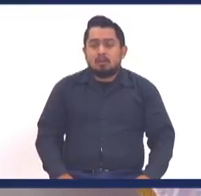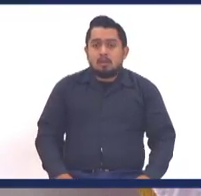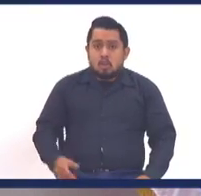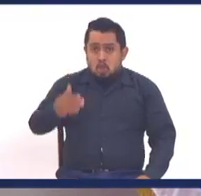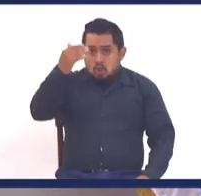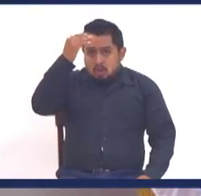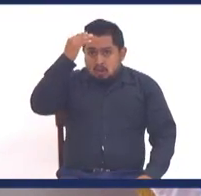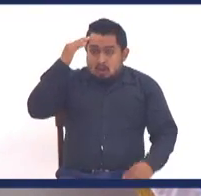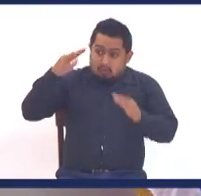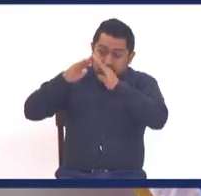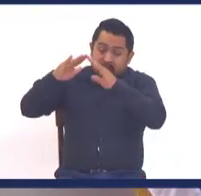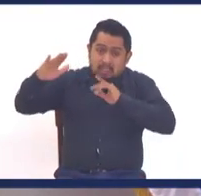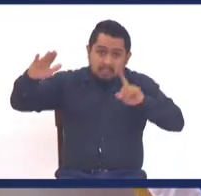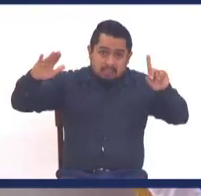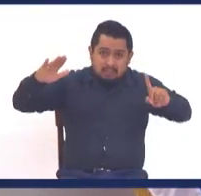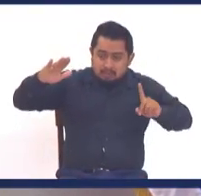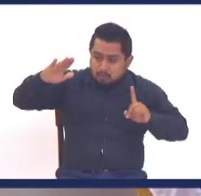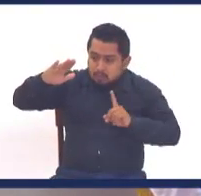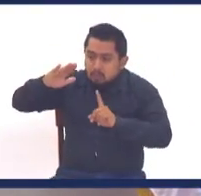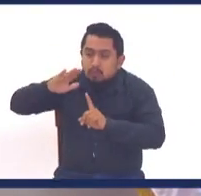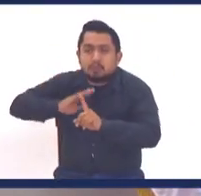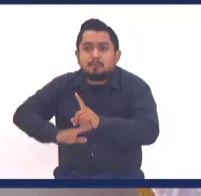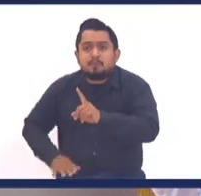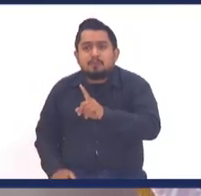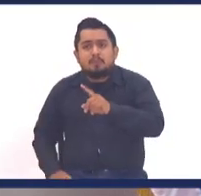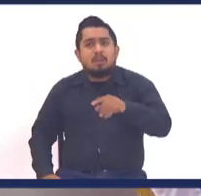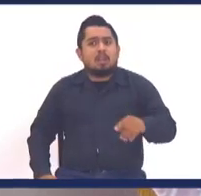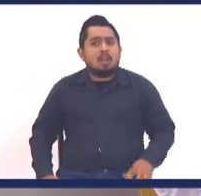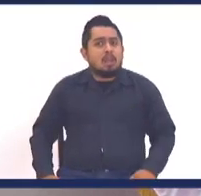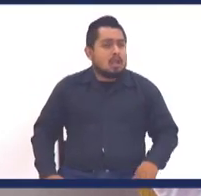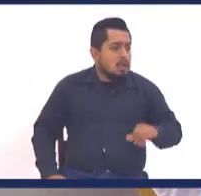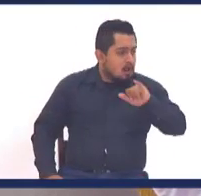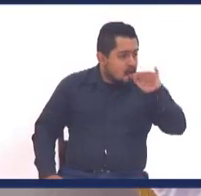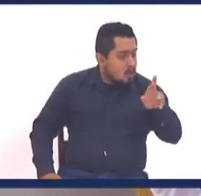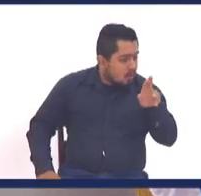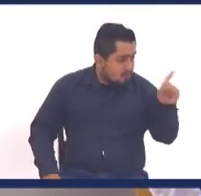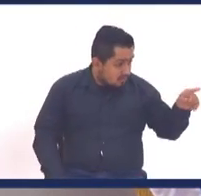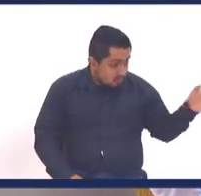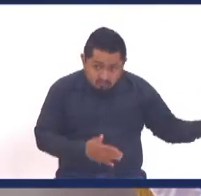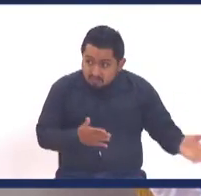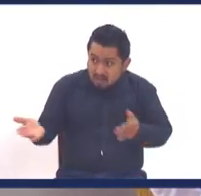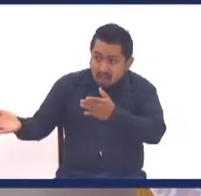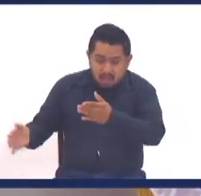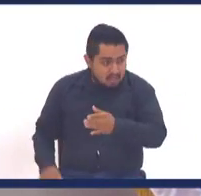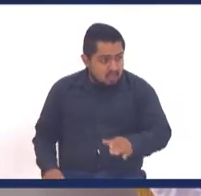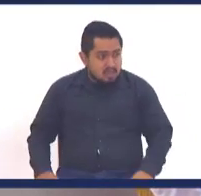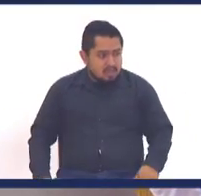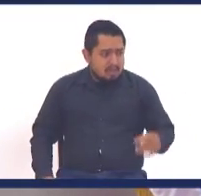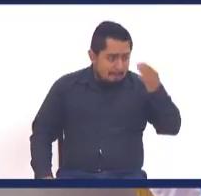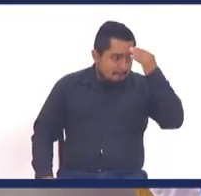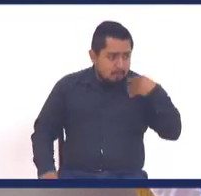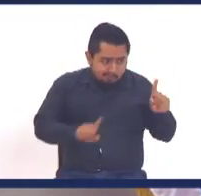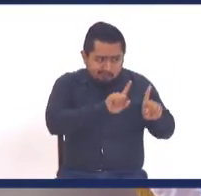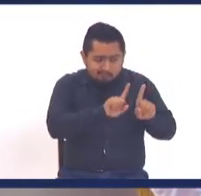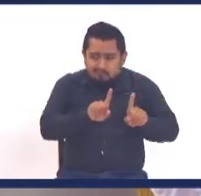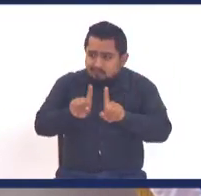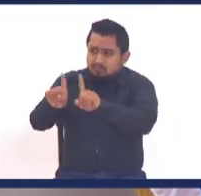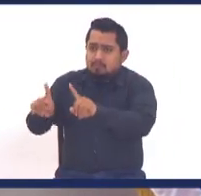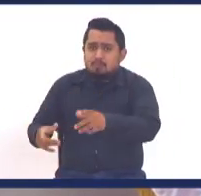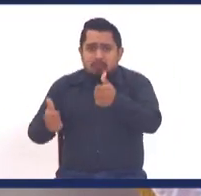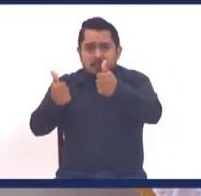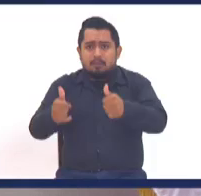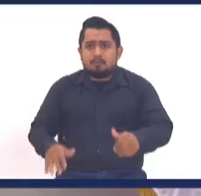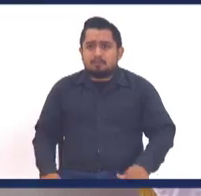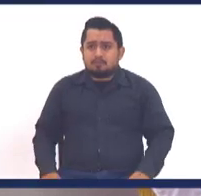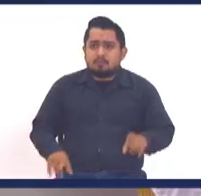llegamos a la casa, y tan pronto, dice, Toby, anda tú, ya Timmy y Susan, ya vienen contigo, y yo abrí la puerta,